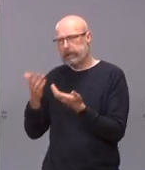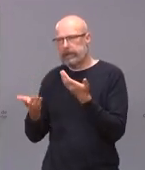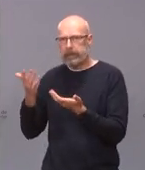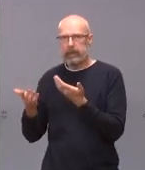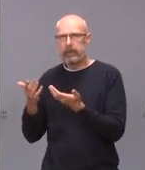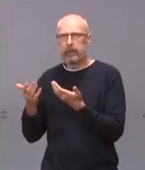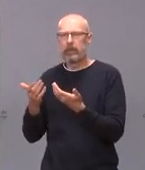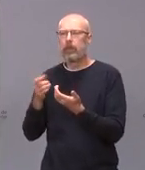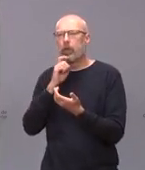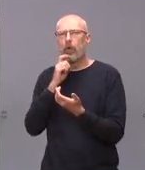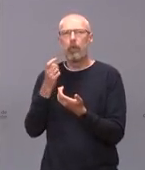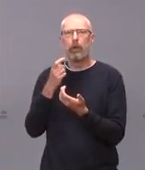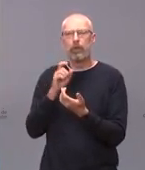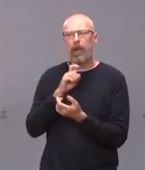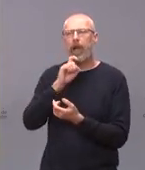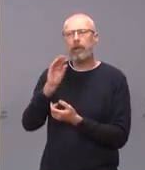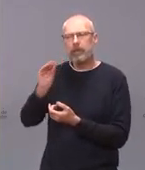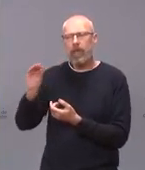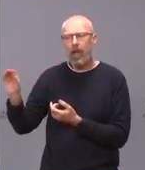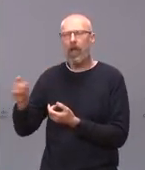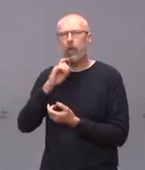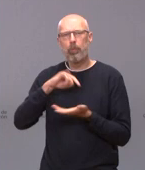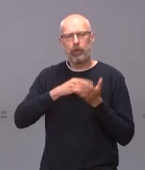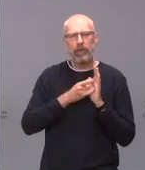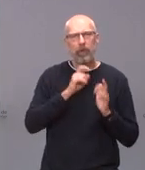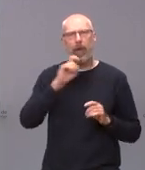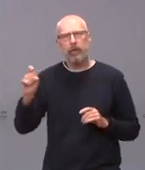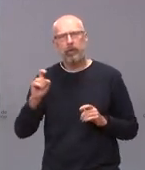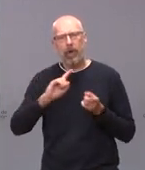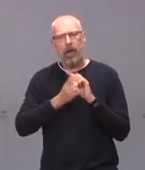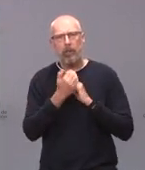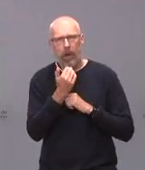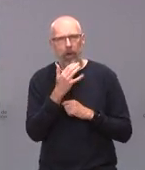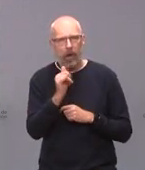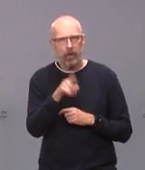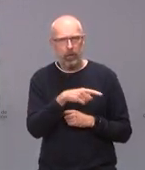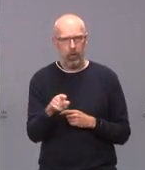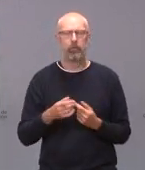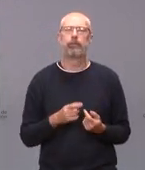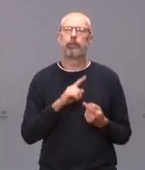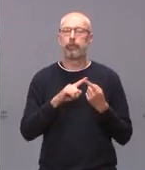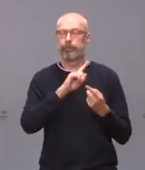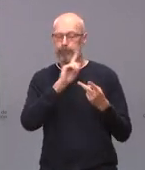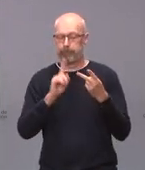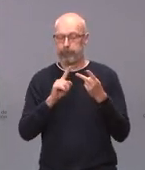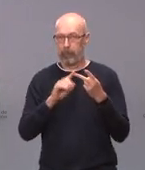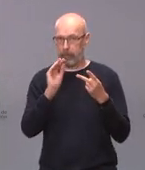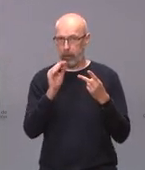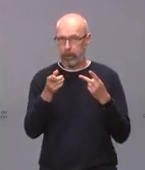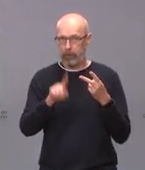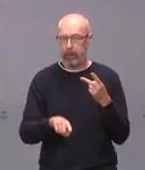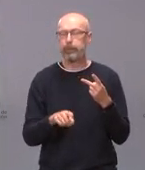Entonces, iban a modificar ese sistema de vacunación masiva, de comunicación. Y luego sí que quería